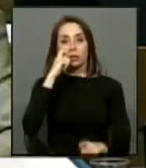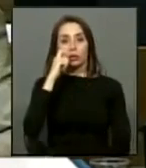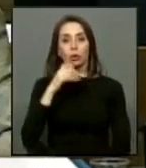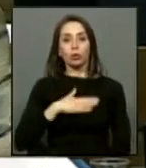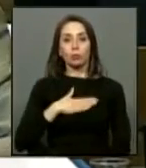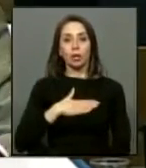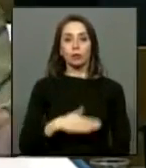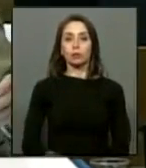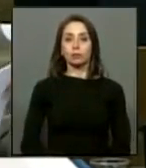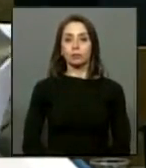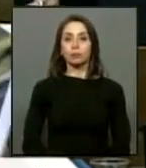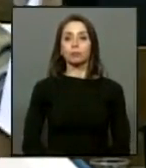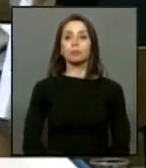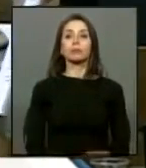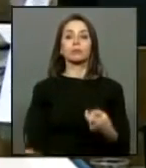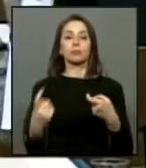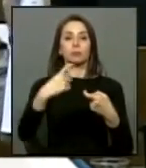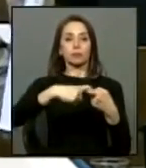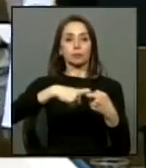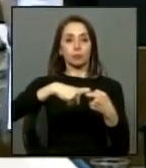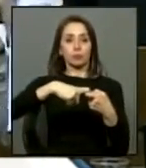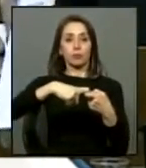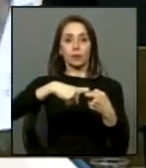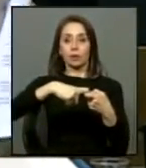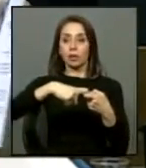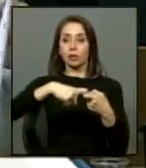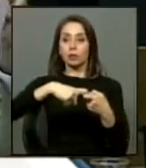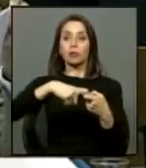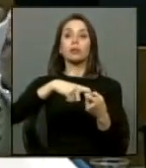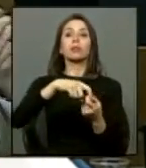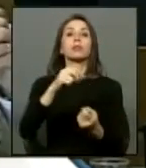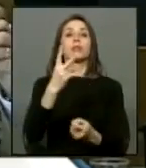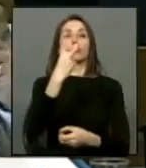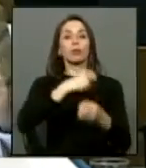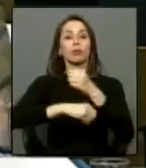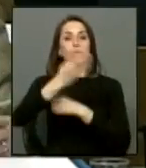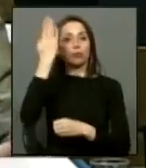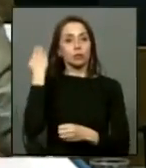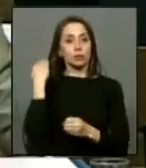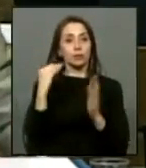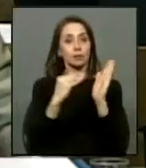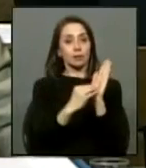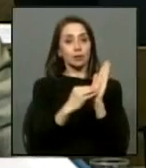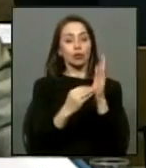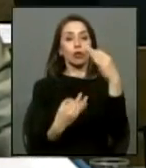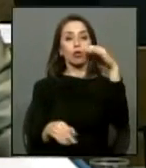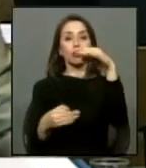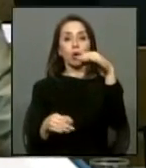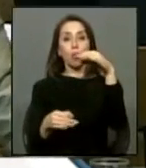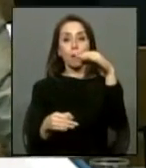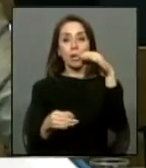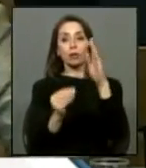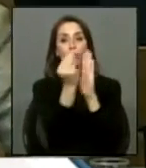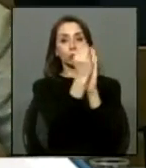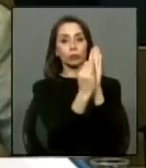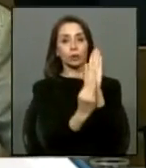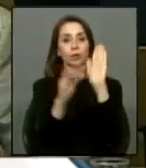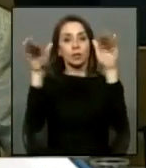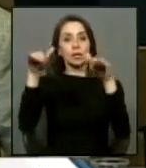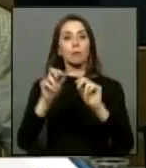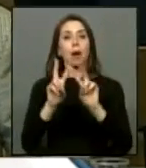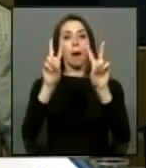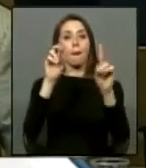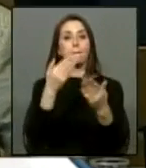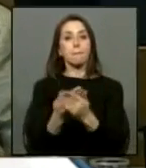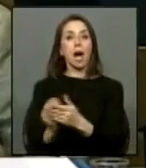fue escrita y fijada hace 12 años atrás en un documento convocando a la paz